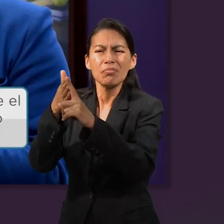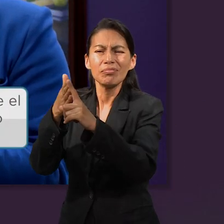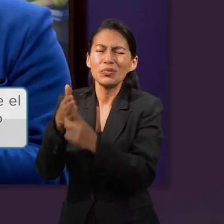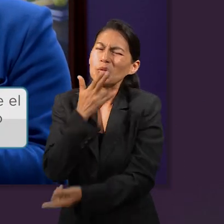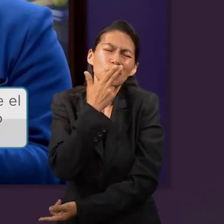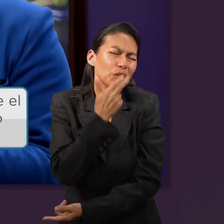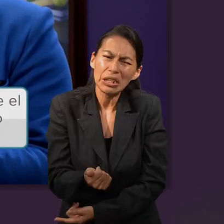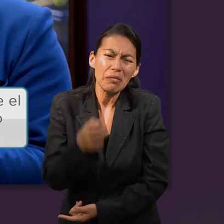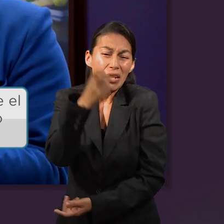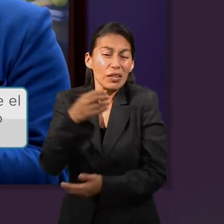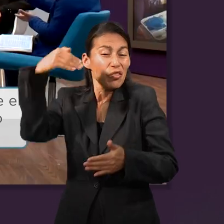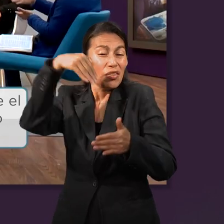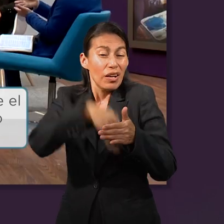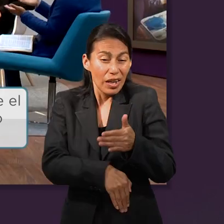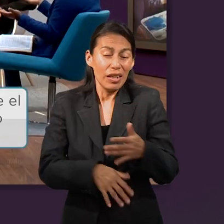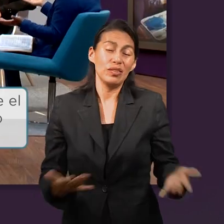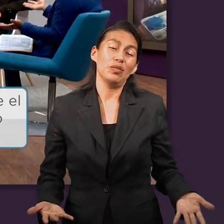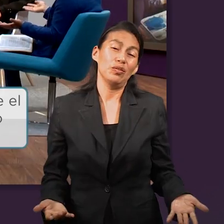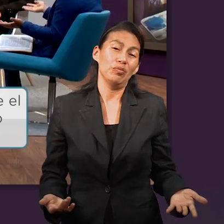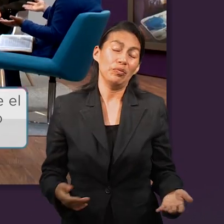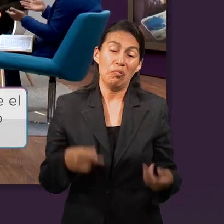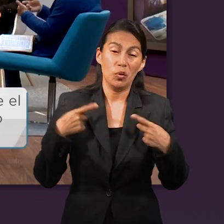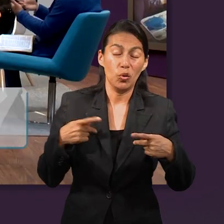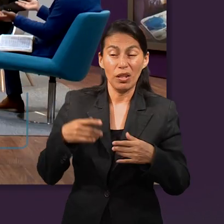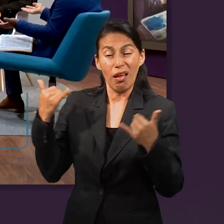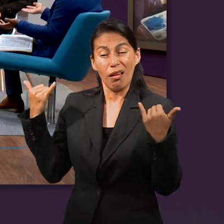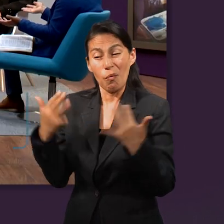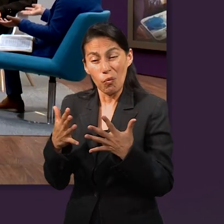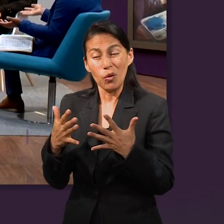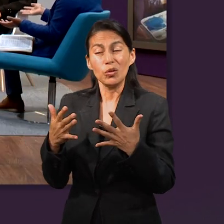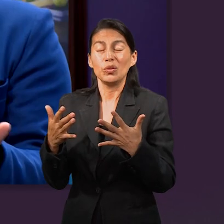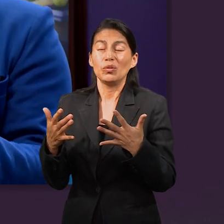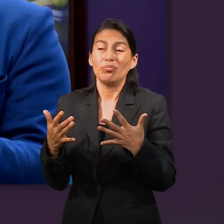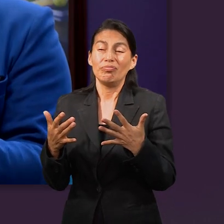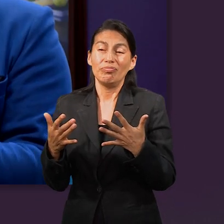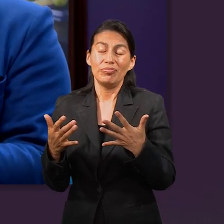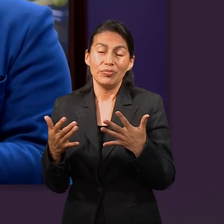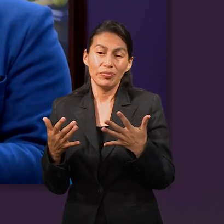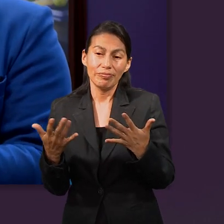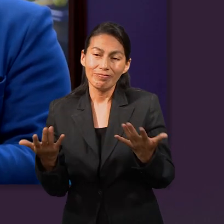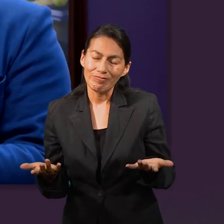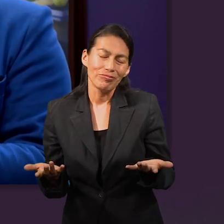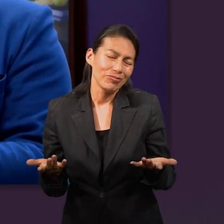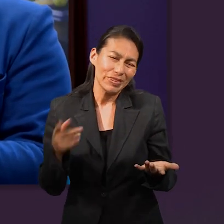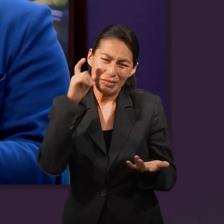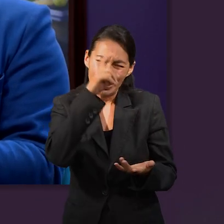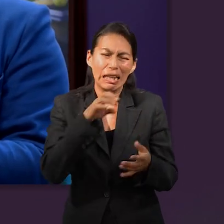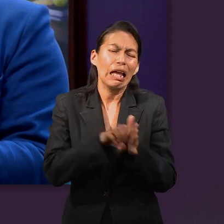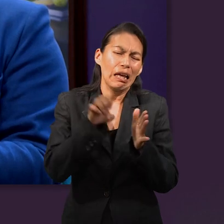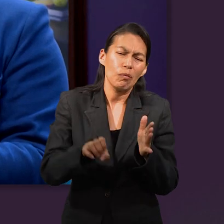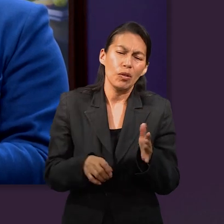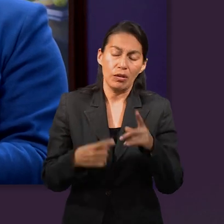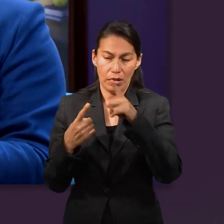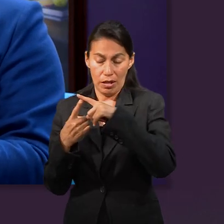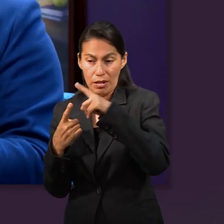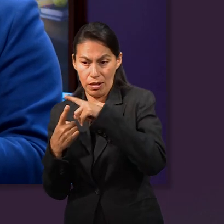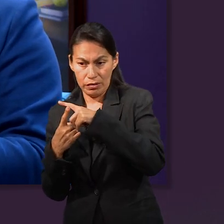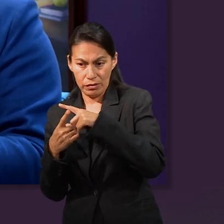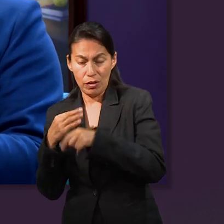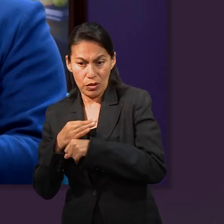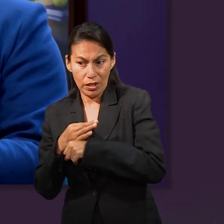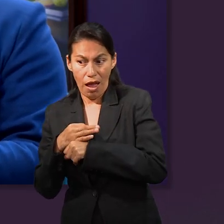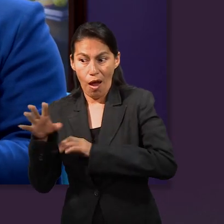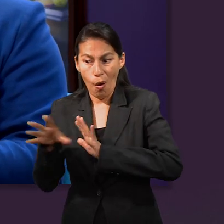alcanzas ese objetivo con trampa, no alcanzaste nada. Fracasaste en la vida. Porque el tramposo, al hacer cosas que,